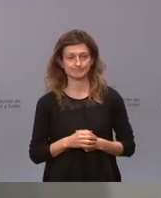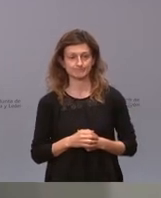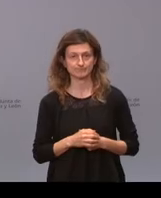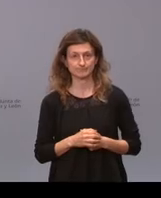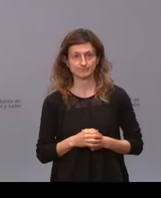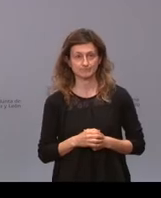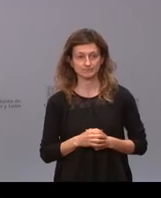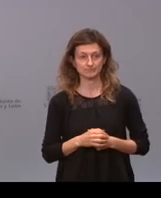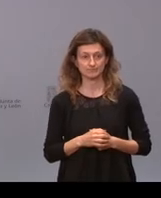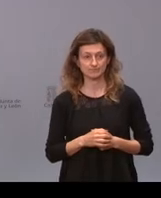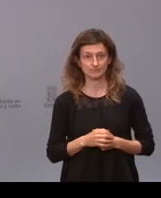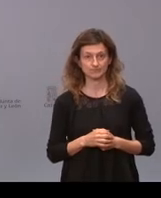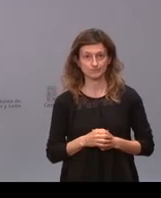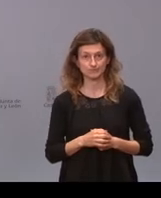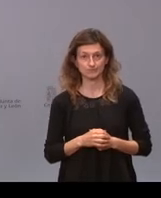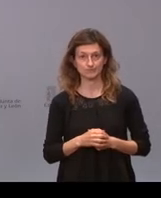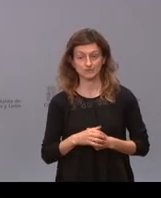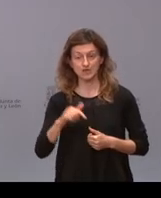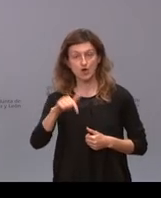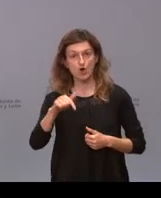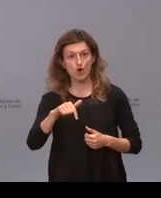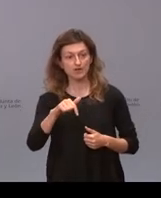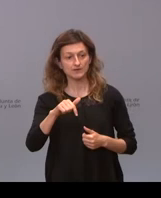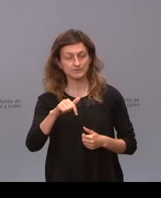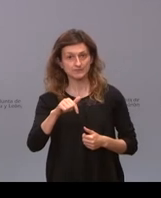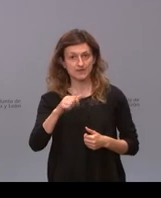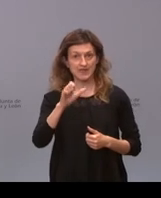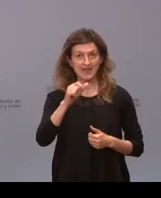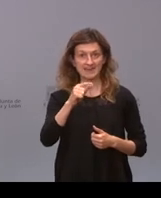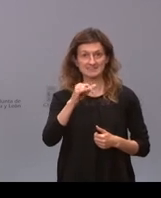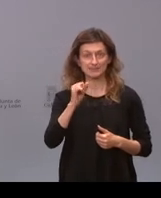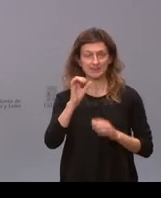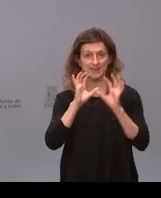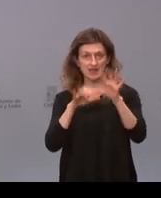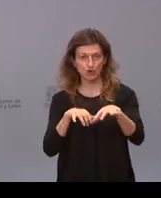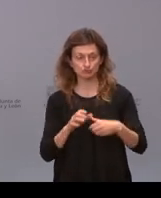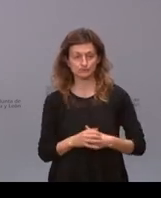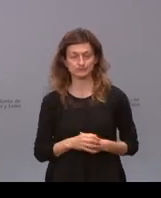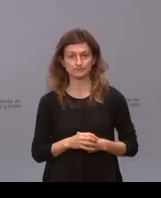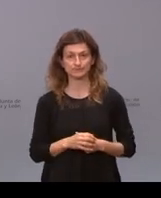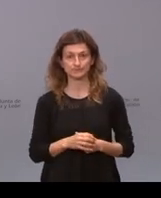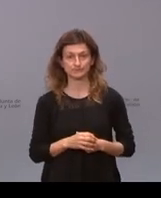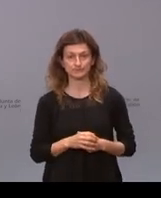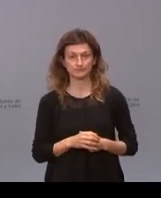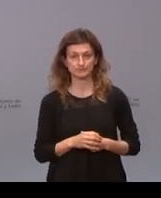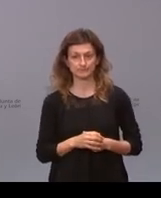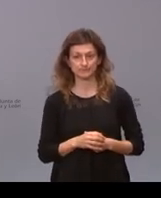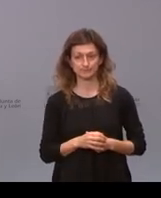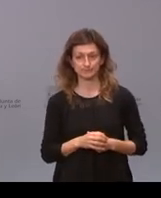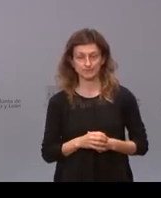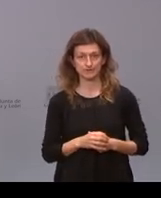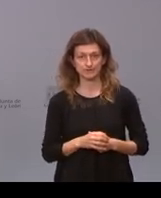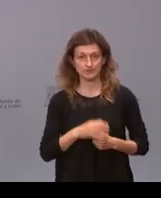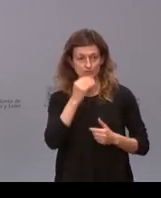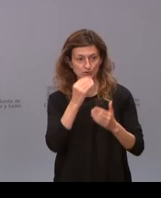pues vamos a completar el turno de preguntas de hoy con elisabeth alba de ileón elisabeth buenos días buenos días a